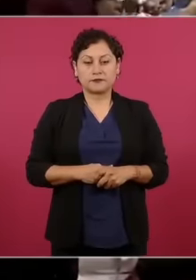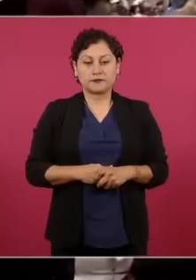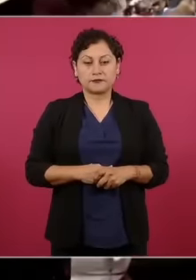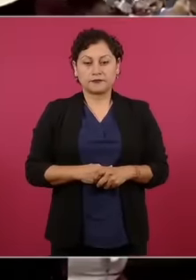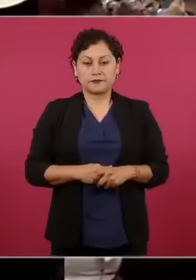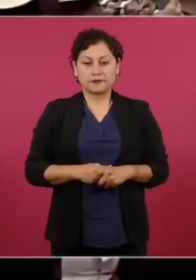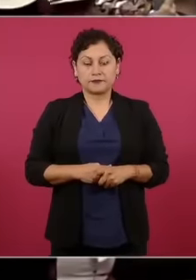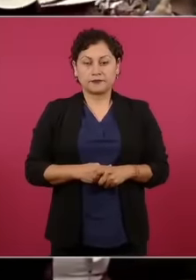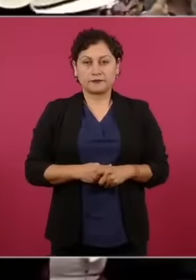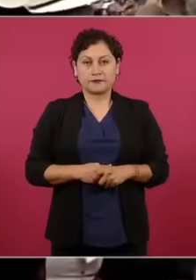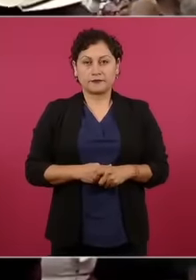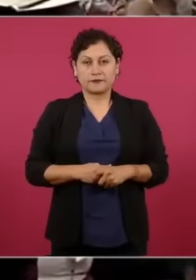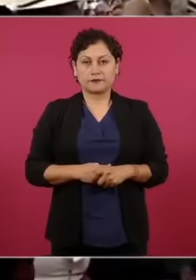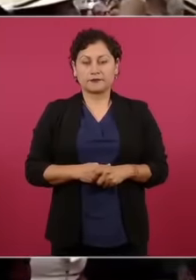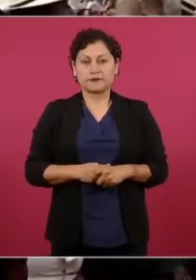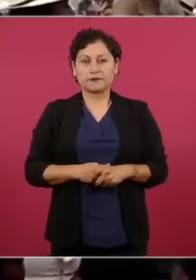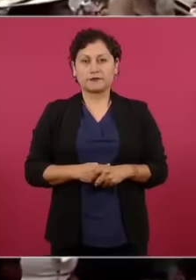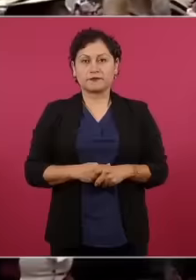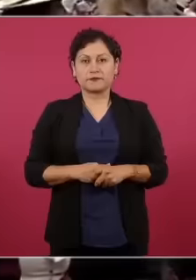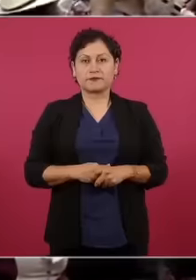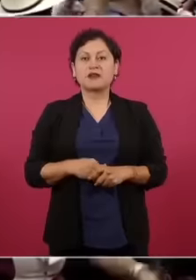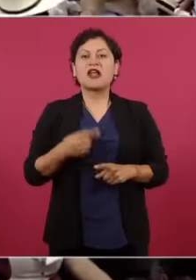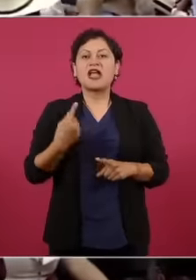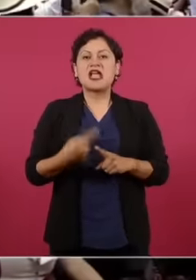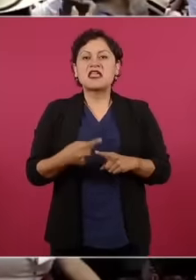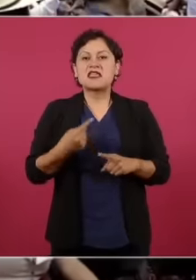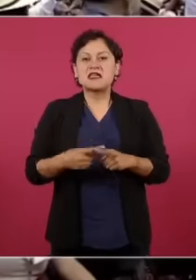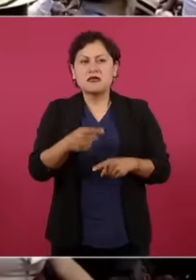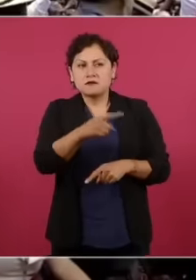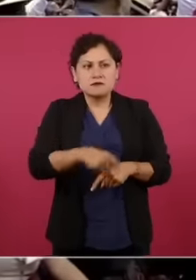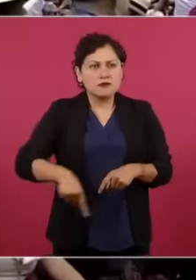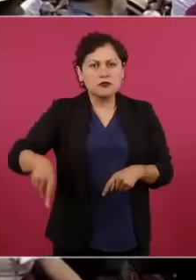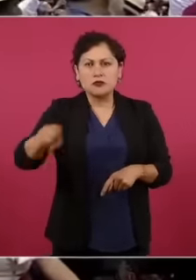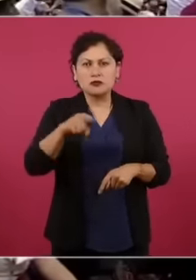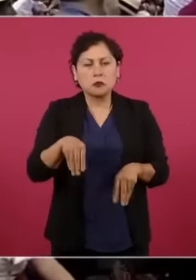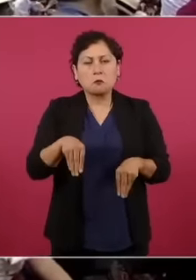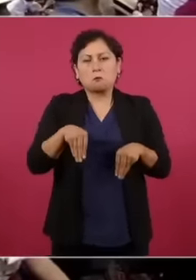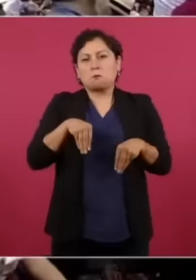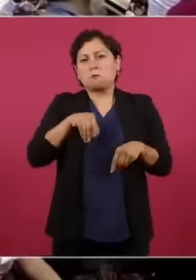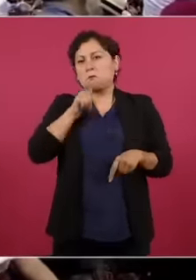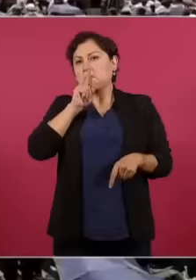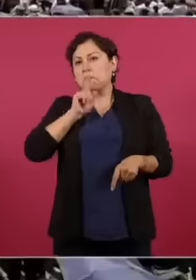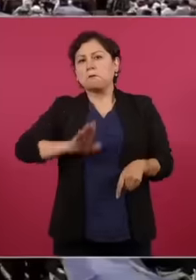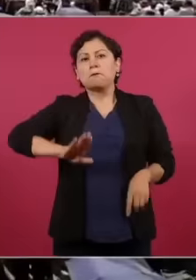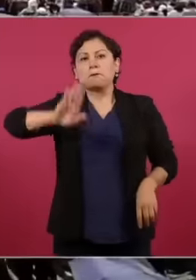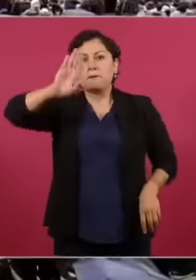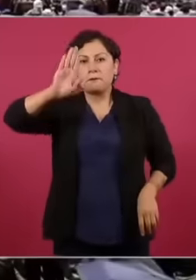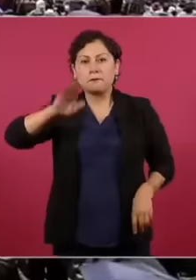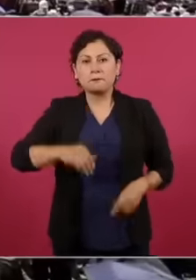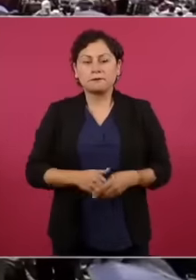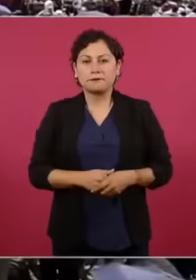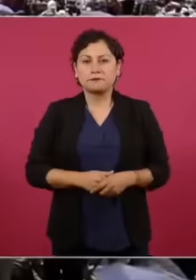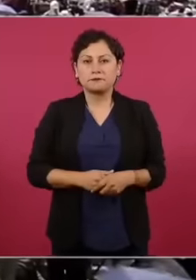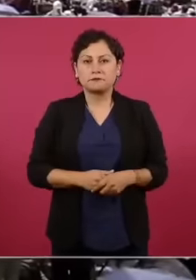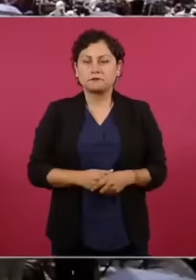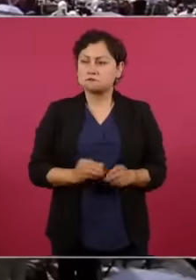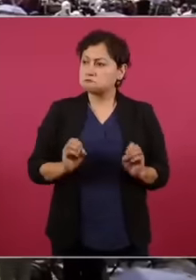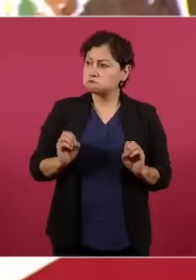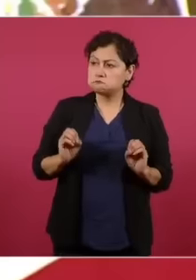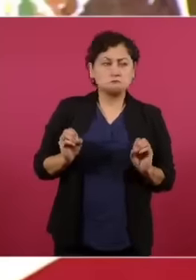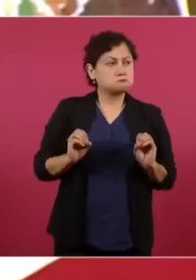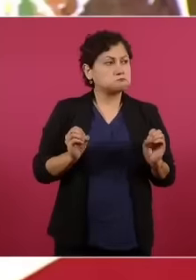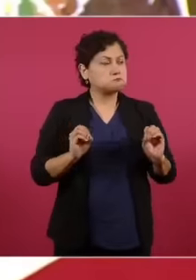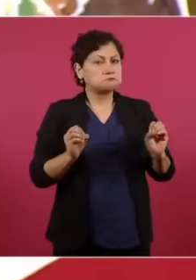Bájenla Abstenciones Que levanten la mano No hay No